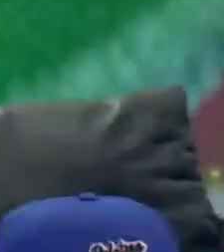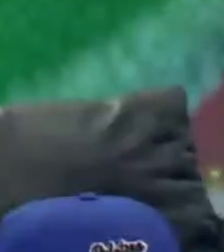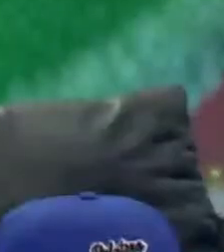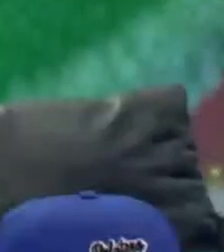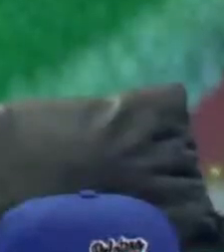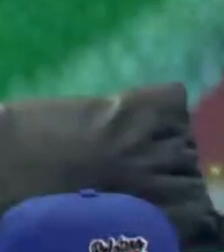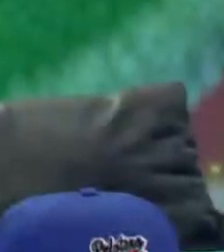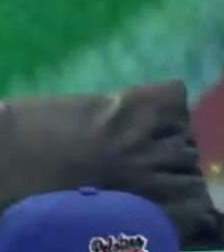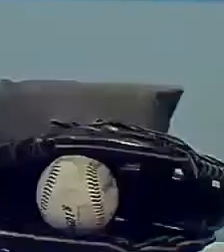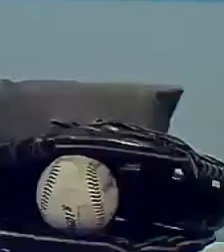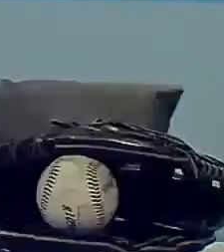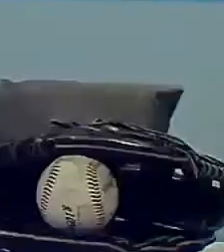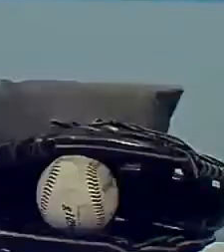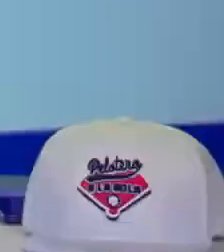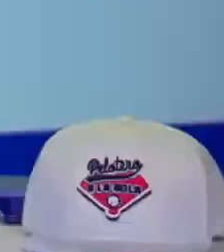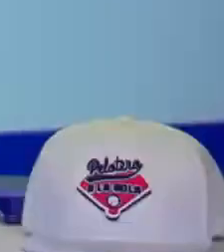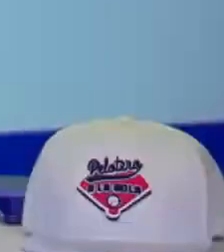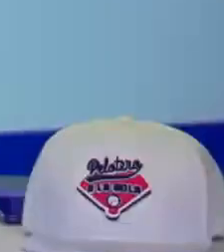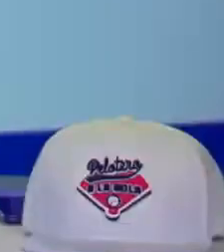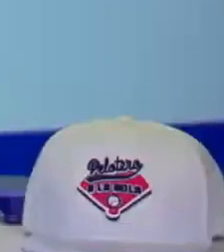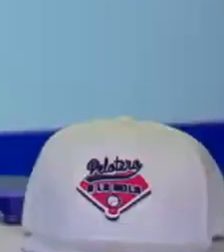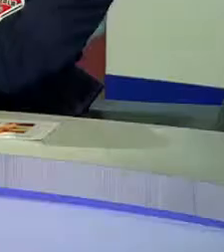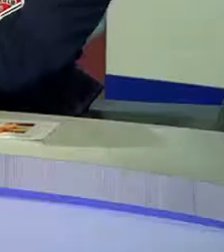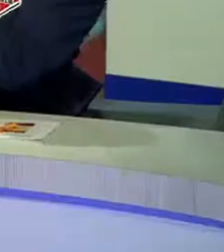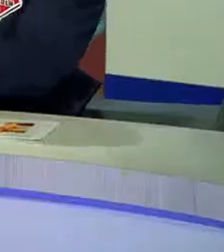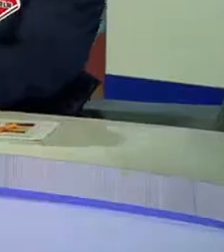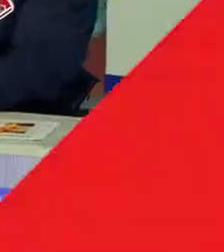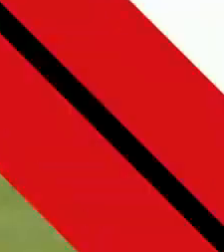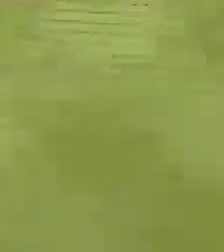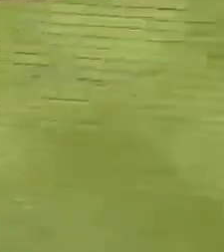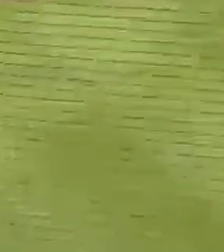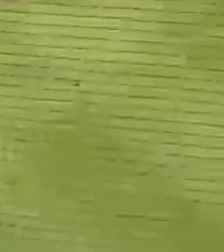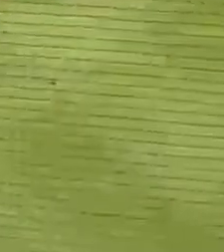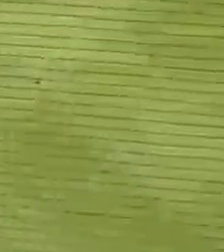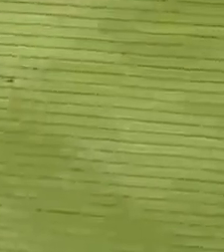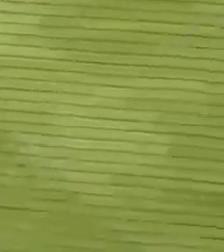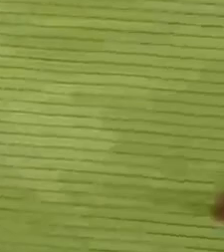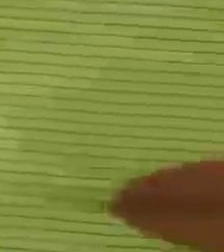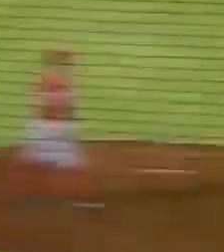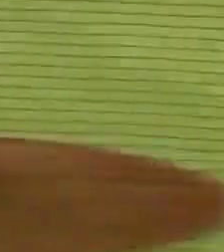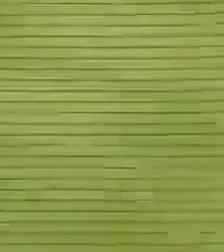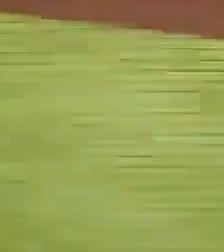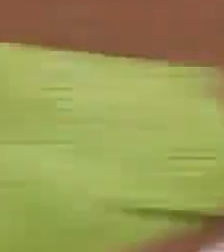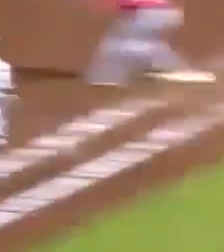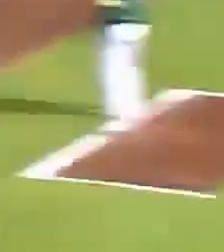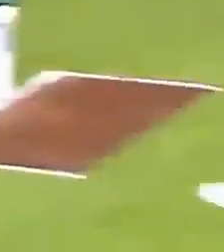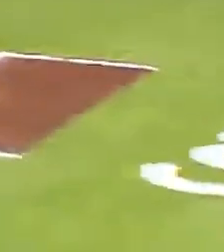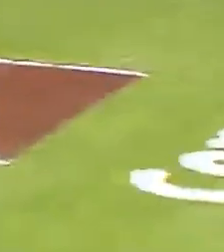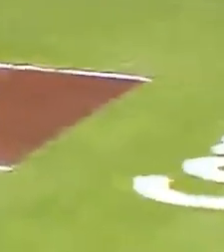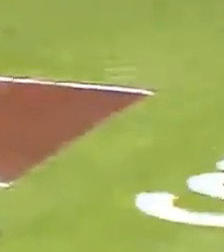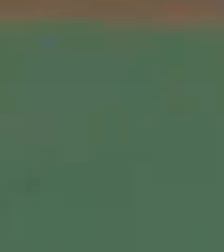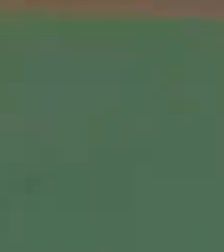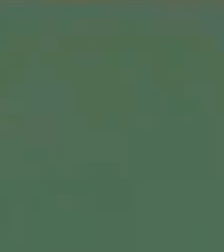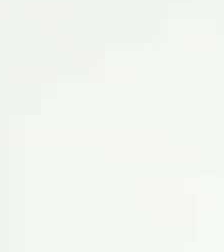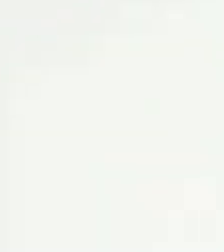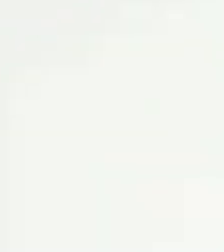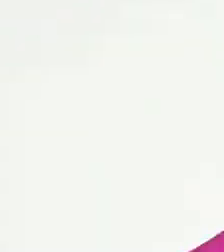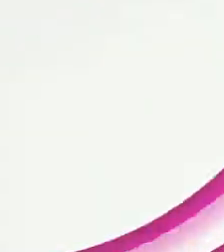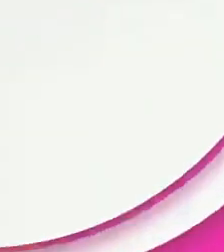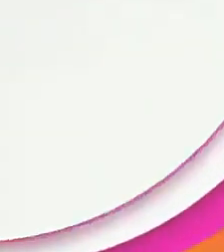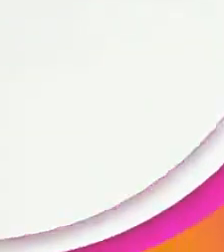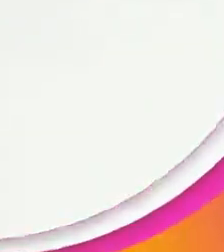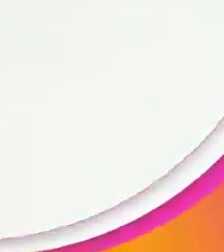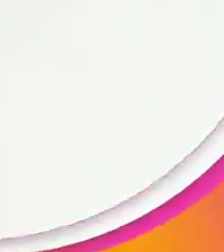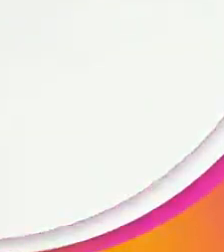conoce los detalles de toda la jornada de la Liga Mexicana de Béisbol en Pelotero a la Bola. La pelota caliente